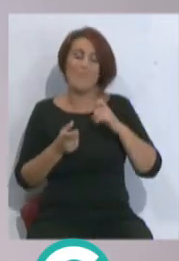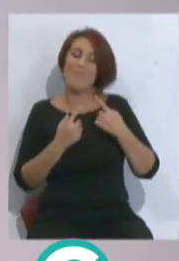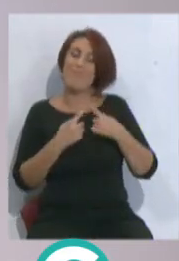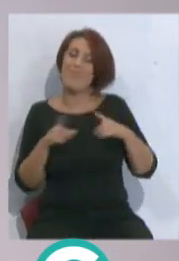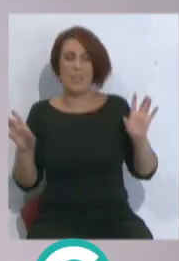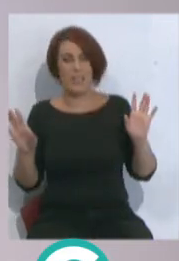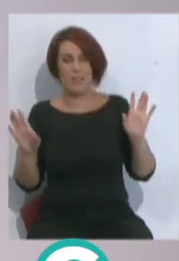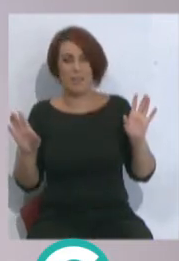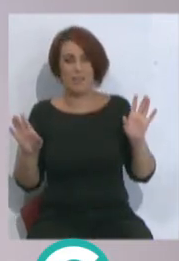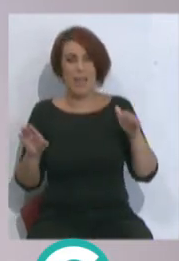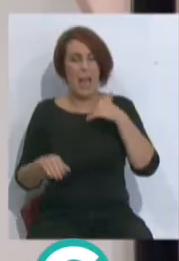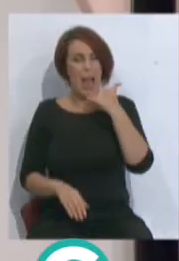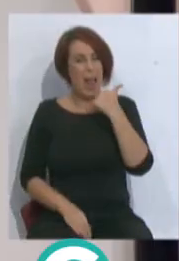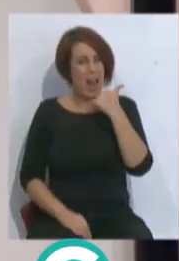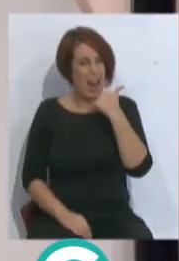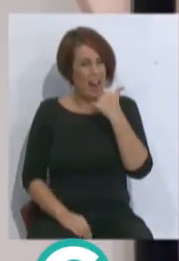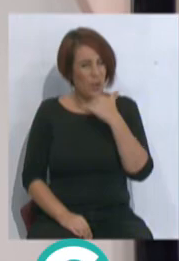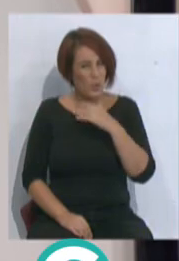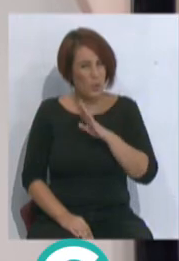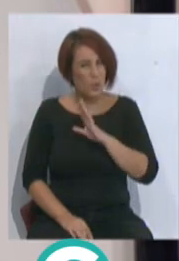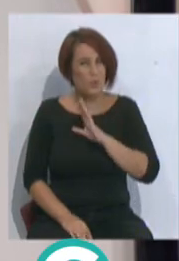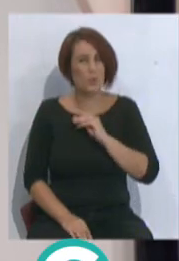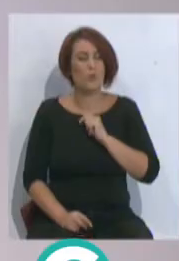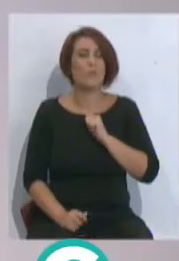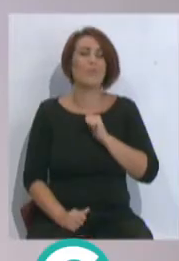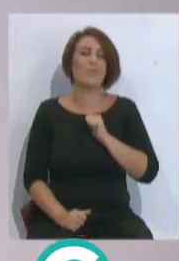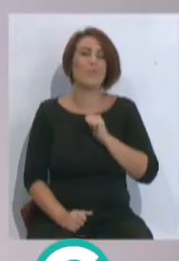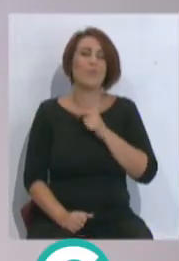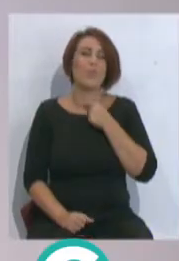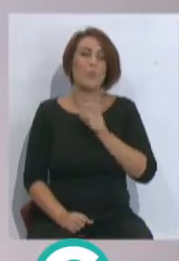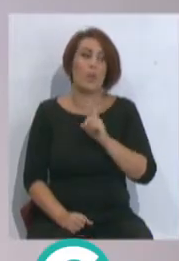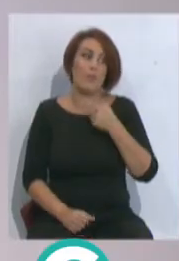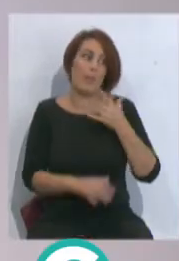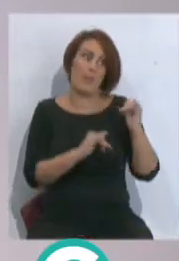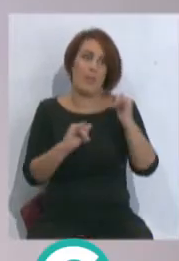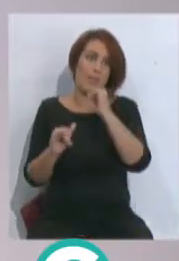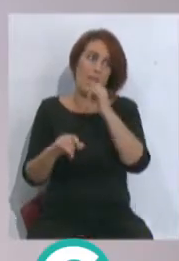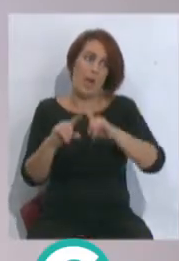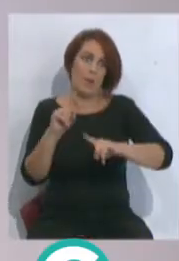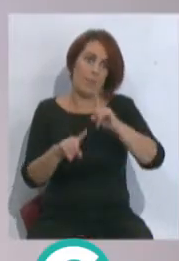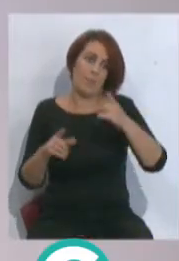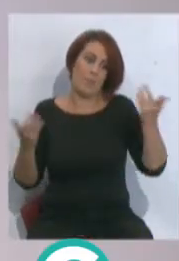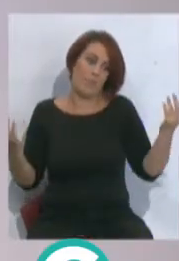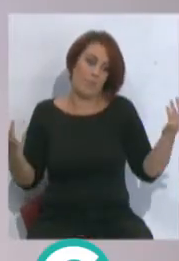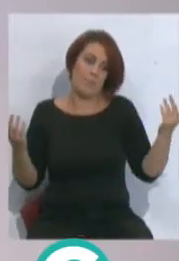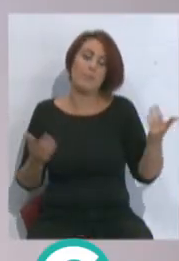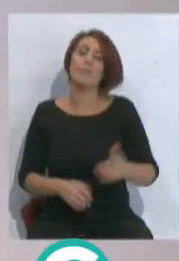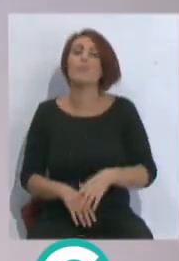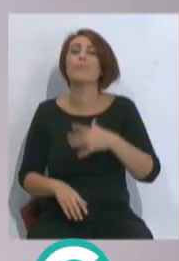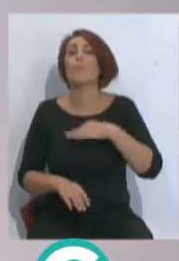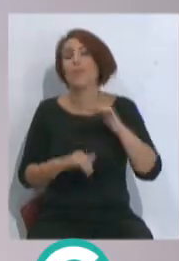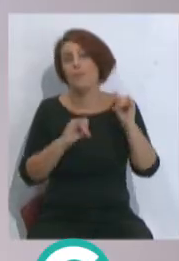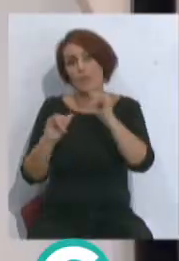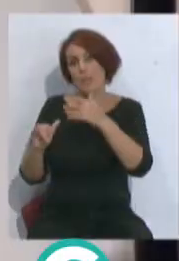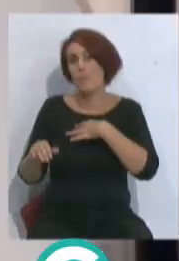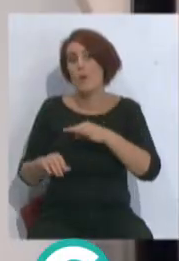familia. ¿Alguna cosita hay que le está chirriando? hace la quito de fiesta, unos cuantos. pero puede ser lo de la